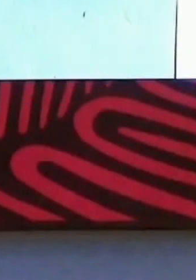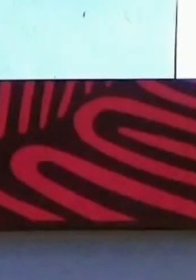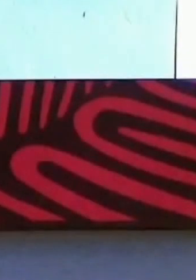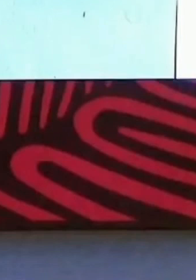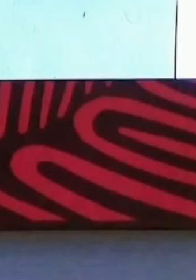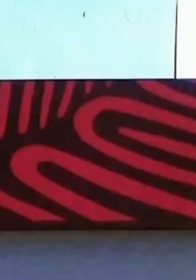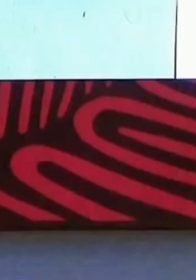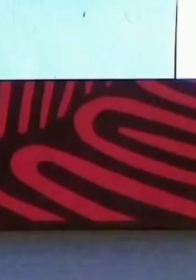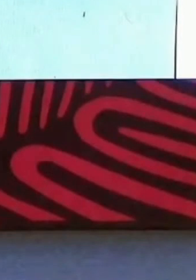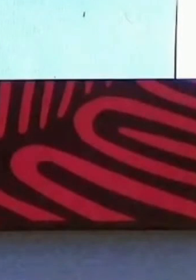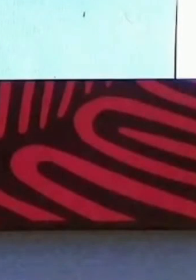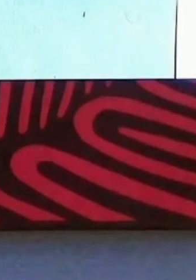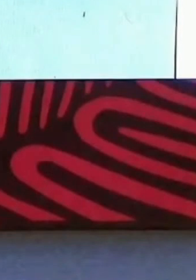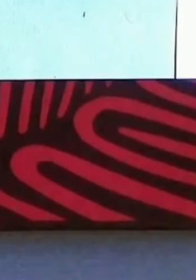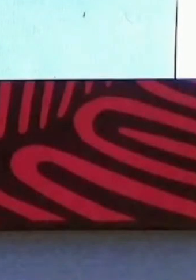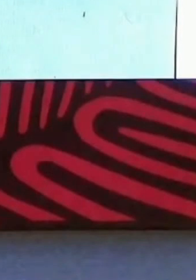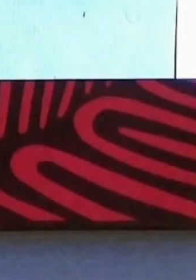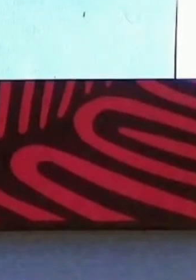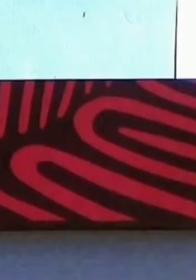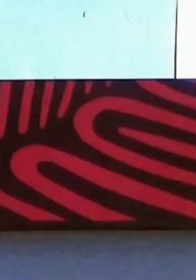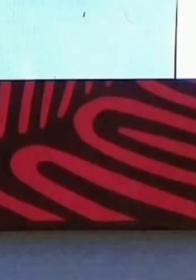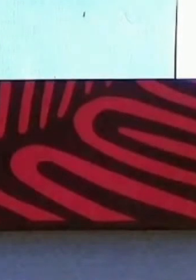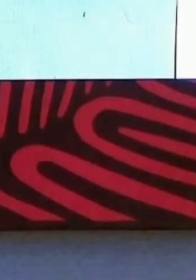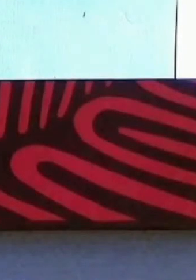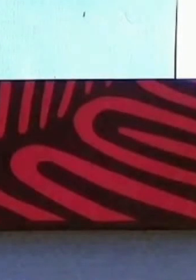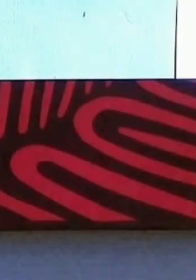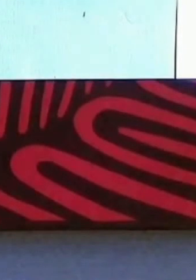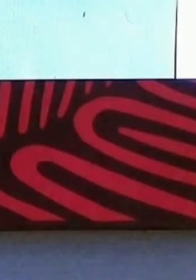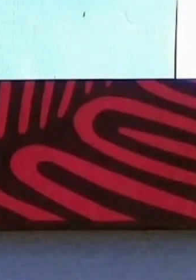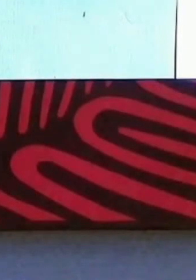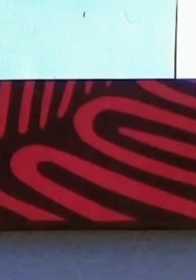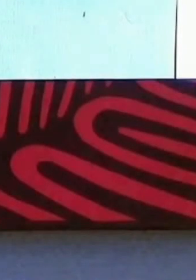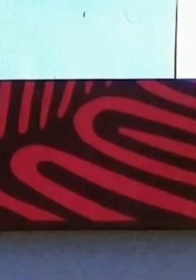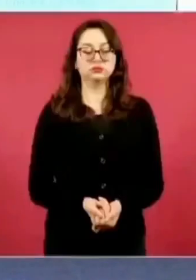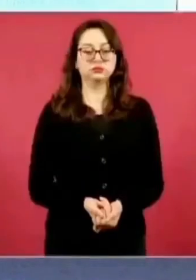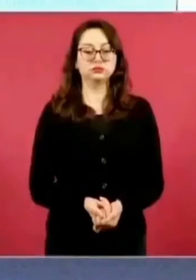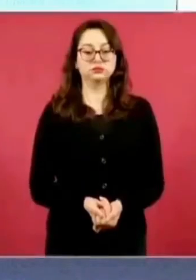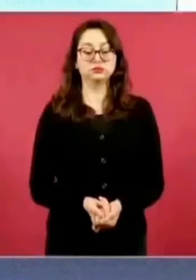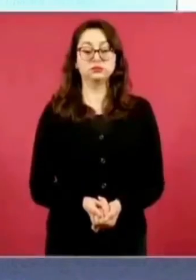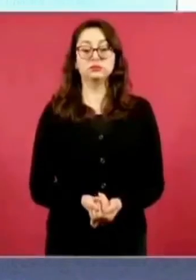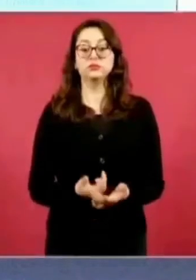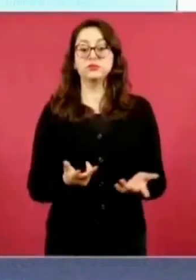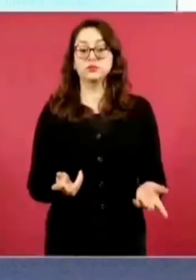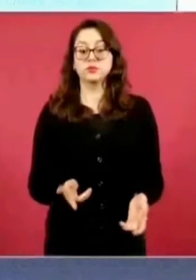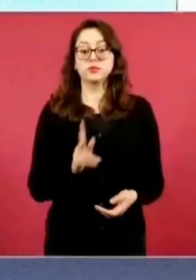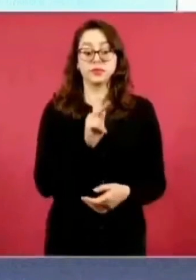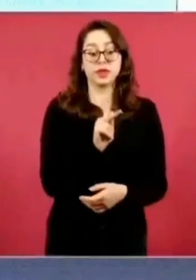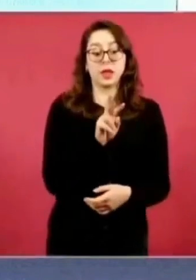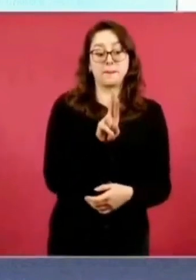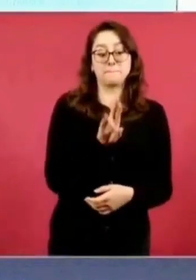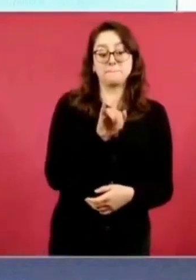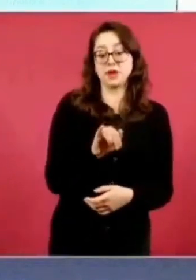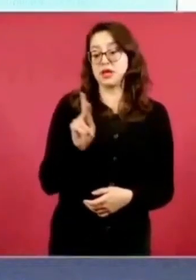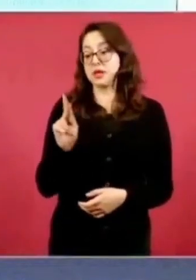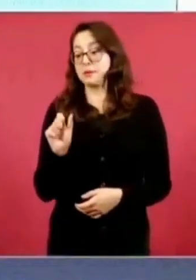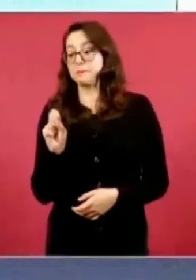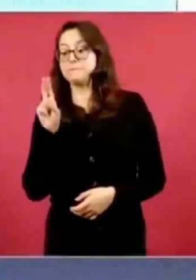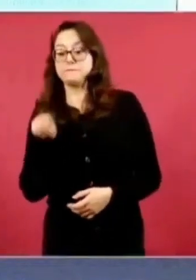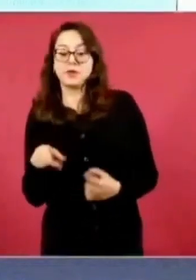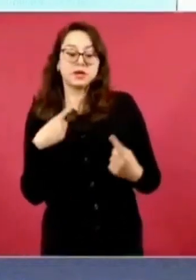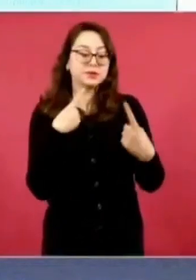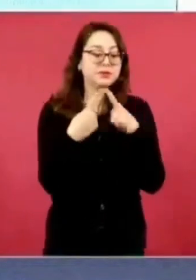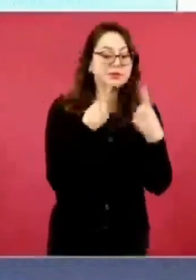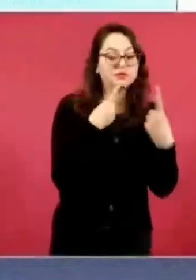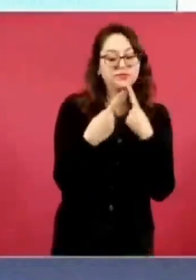secretarías, 20 por ciento de las